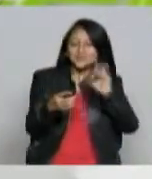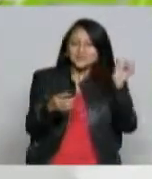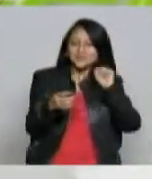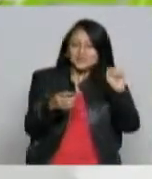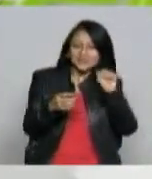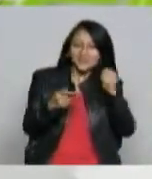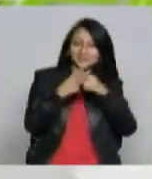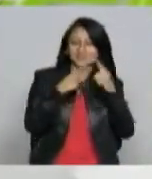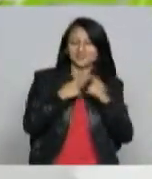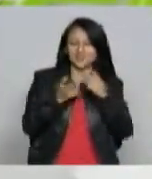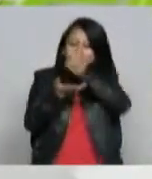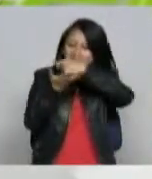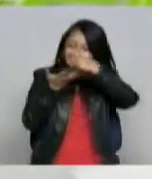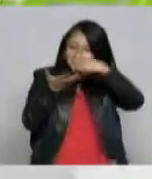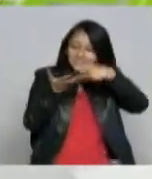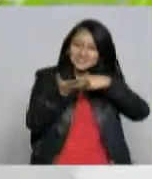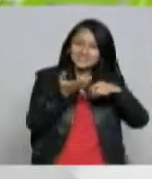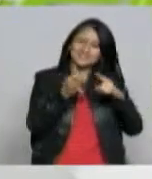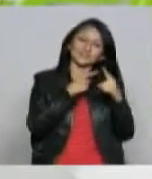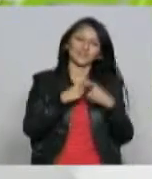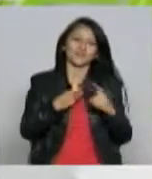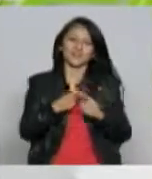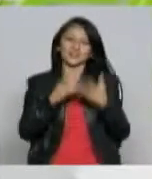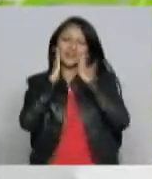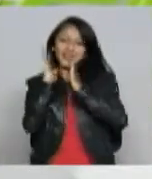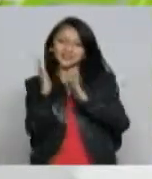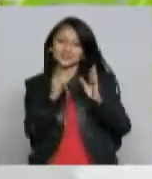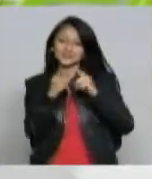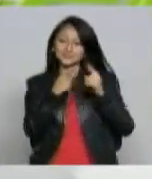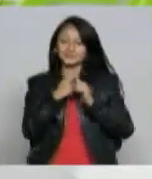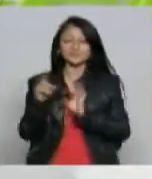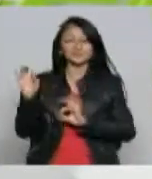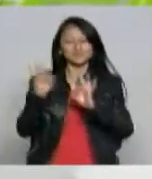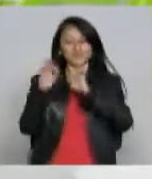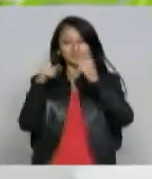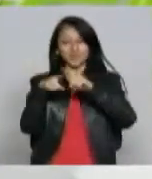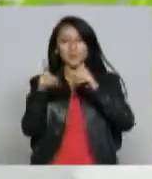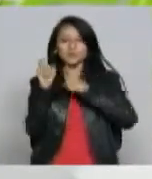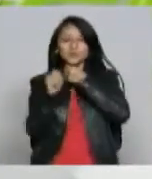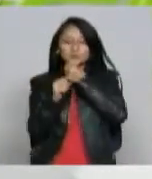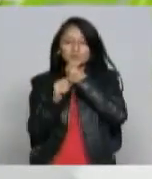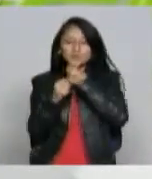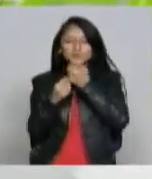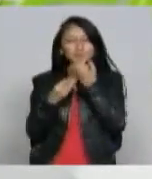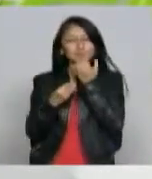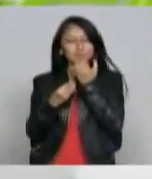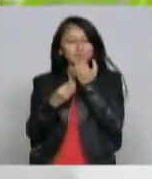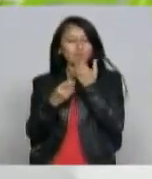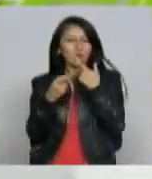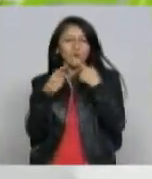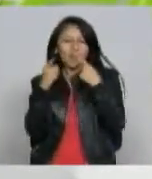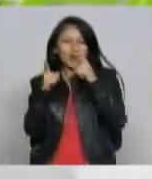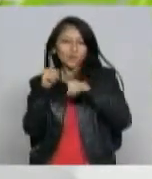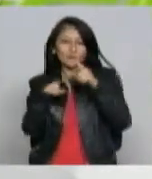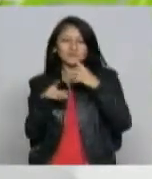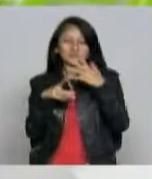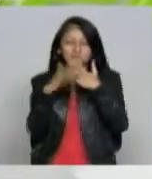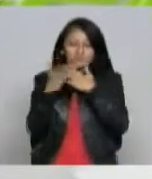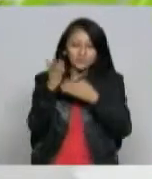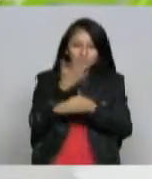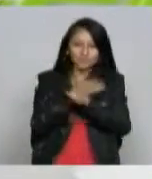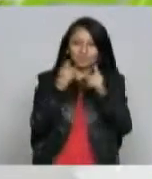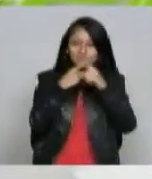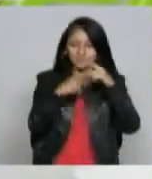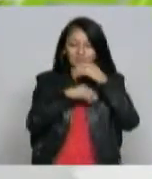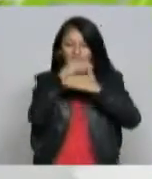manejan la parte escrita ¿cierto? y claro, por supuesto también algunos periodistas que están en el gremio de la televisión entonces,